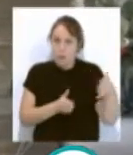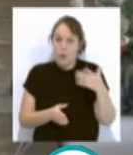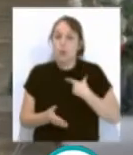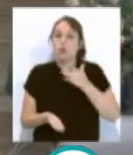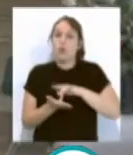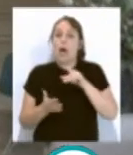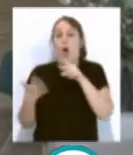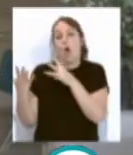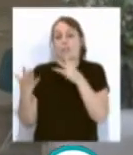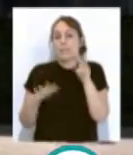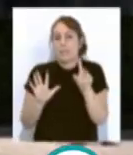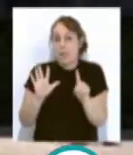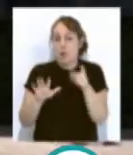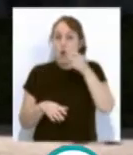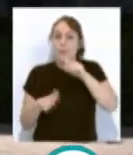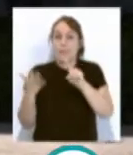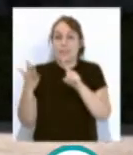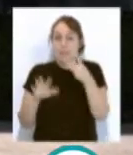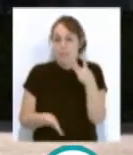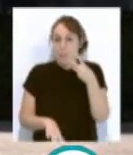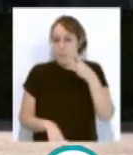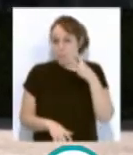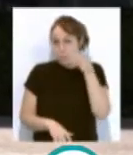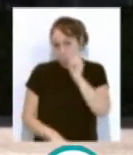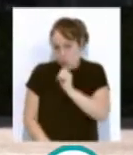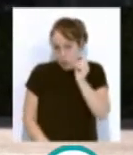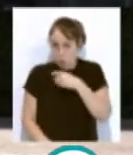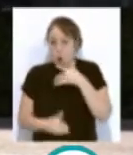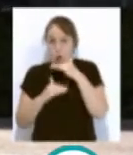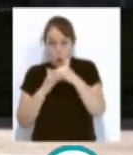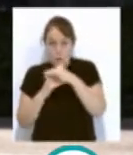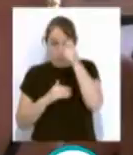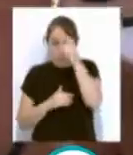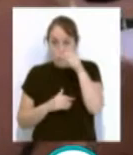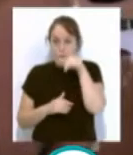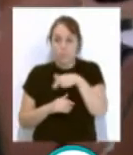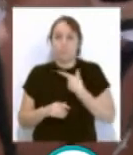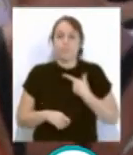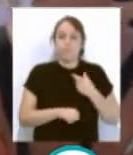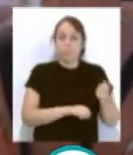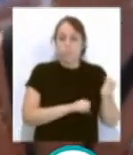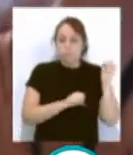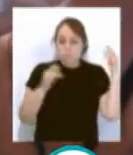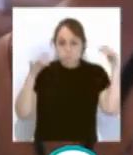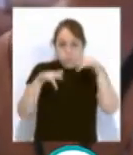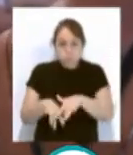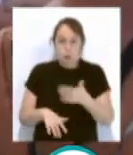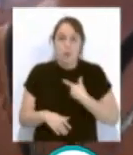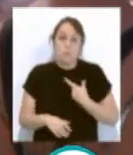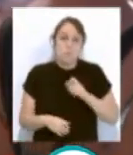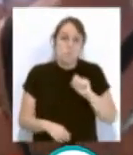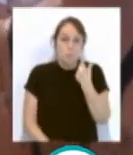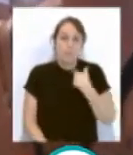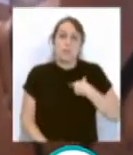,63%. Conil fue el municipio que registró mayor afluencia de visitantes, con una ocupación cercana